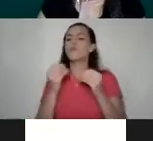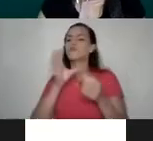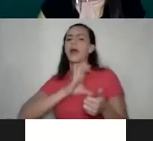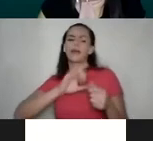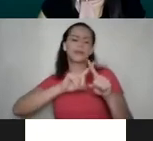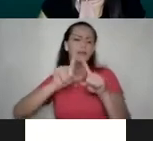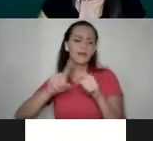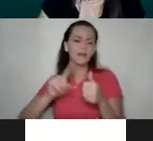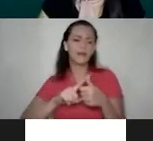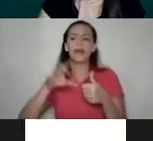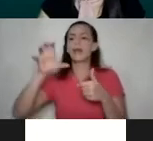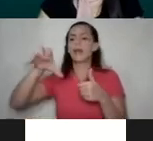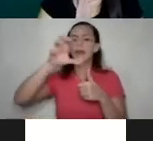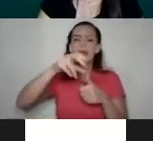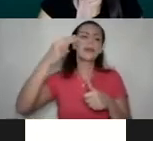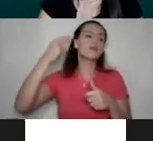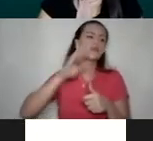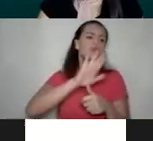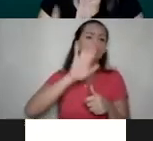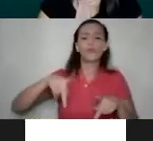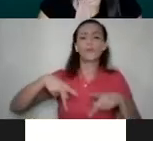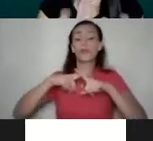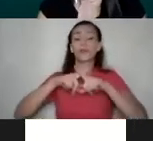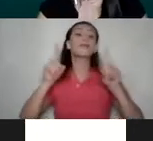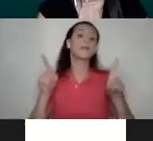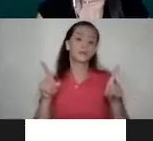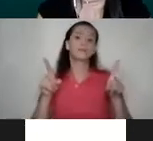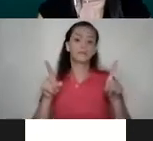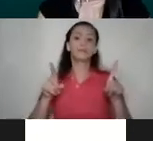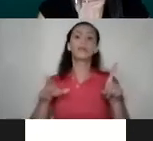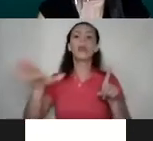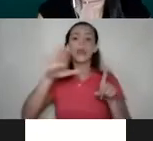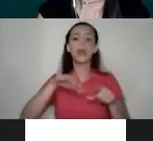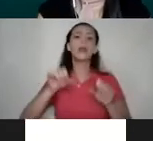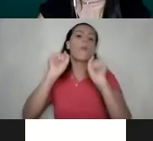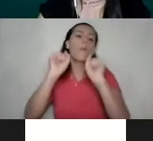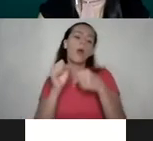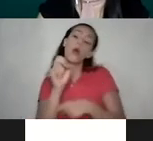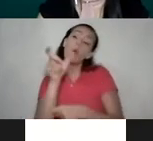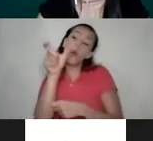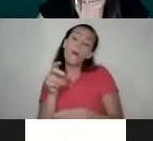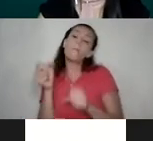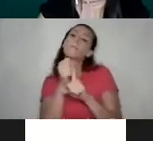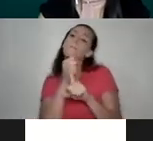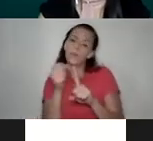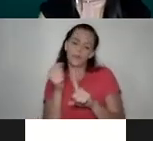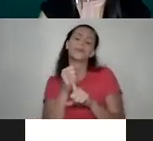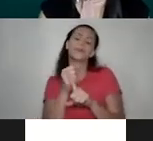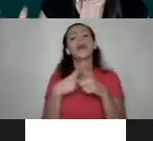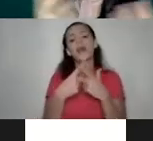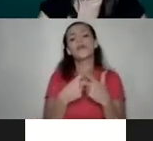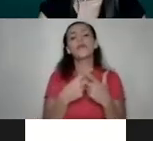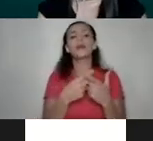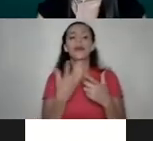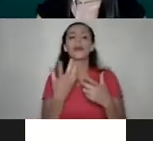demográficas e historias de vida distintas que pueden o son víctimas de violencia. Entonces, nos permite